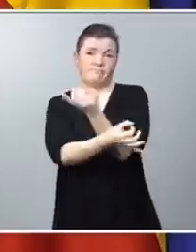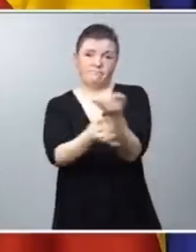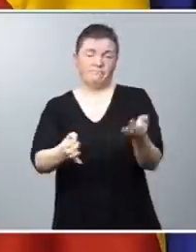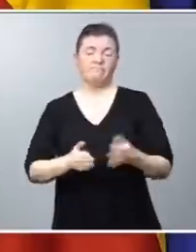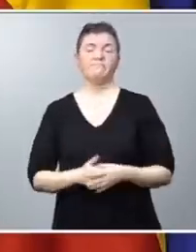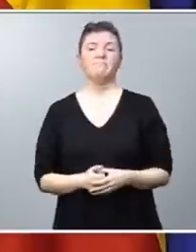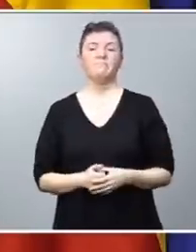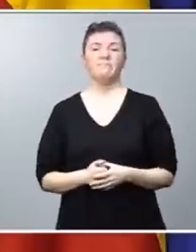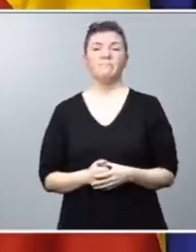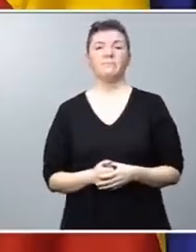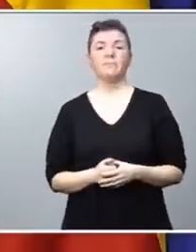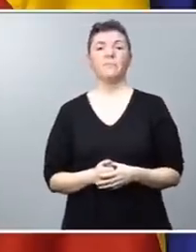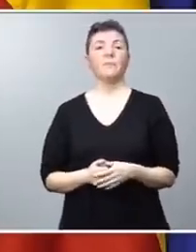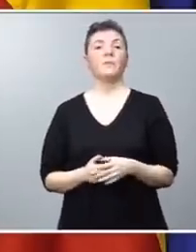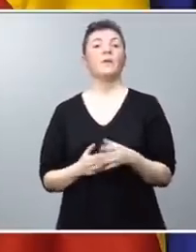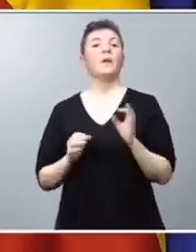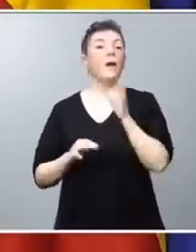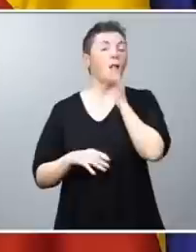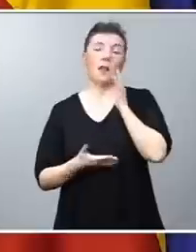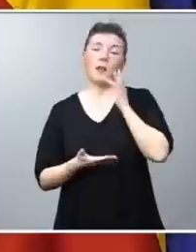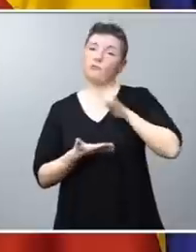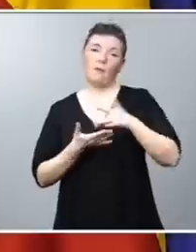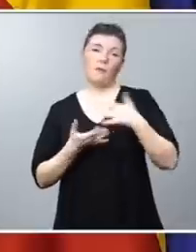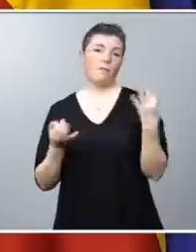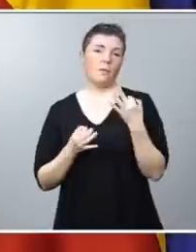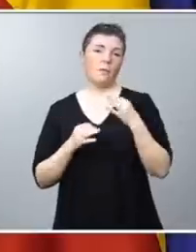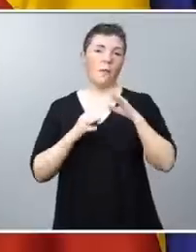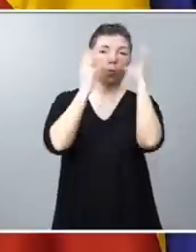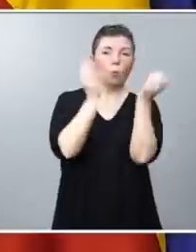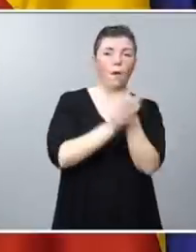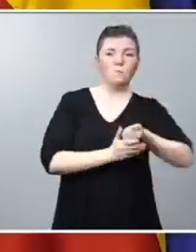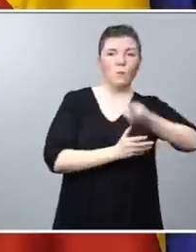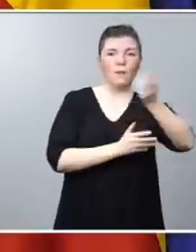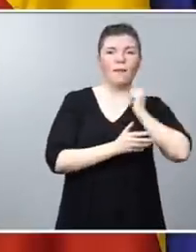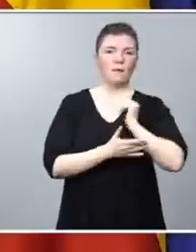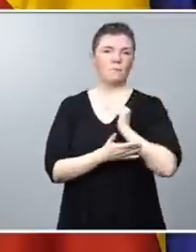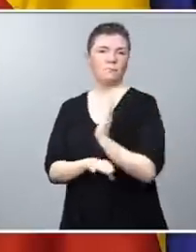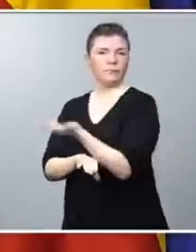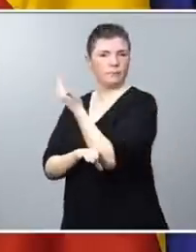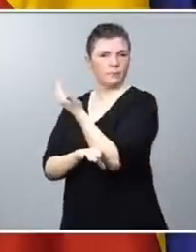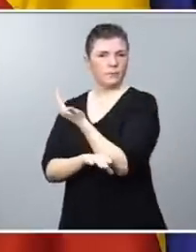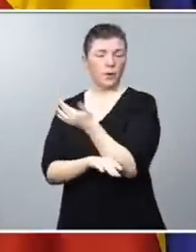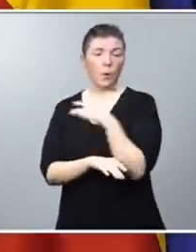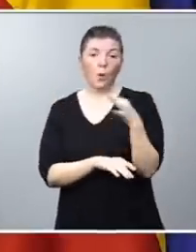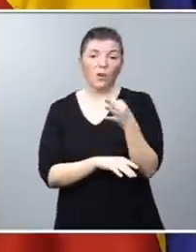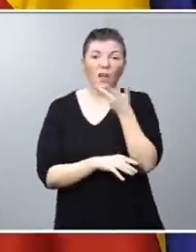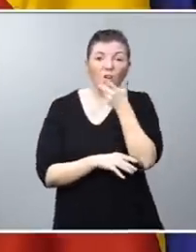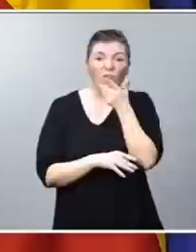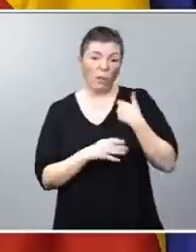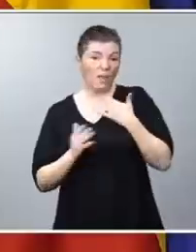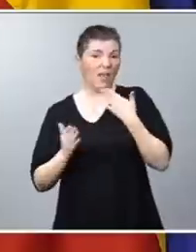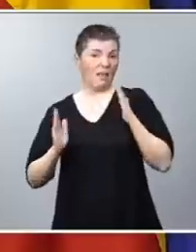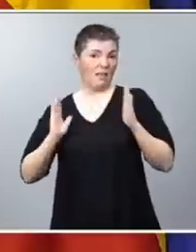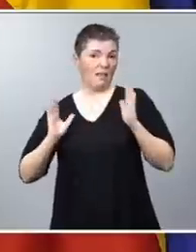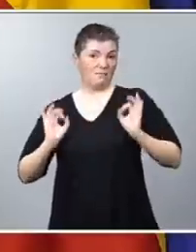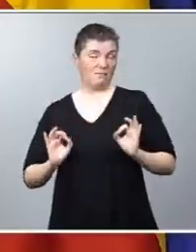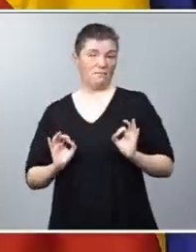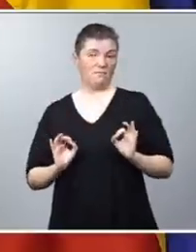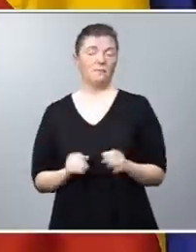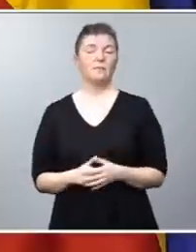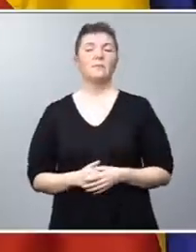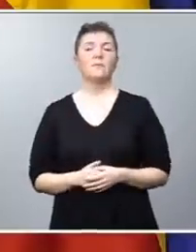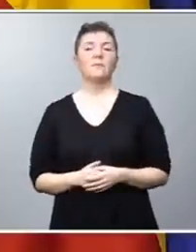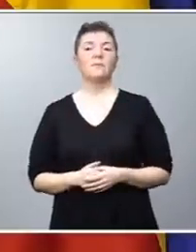Es hora, como decía, de dejar atrás las burbujas inmobiliarias, que son lo único que ha conocido mi generación. Pasamos de una